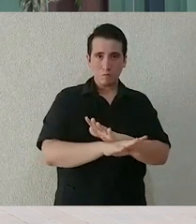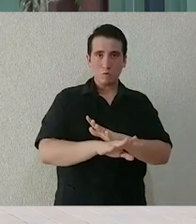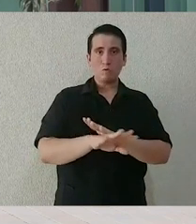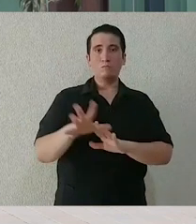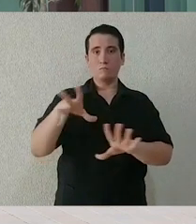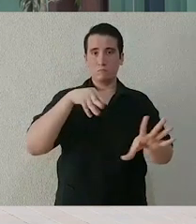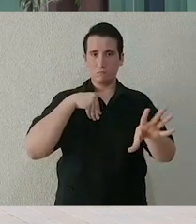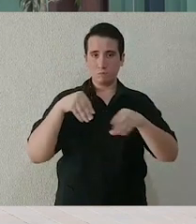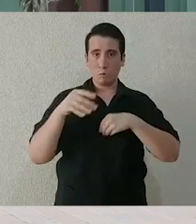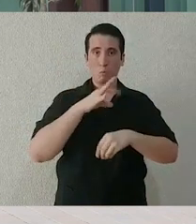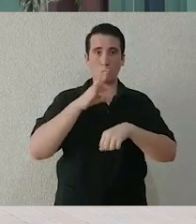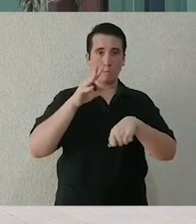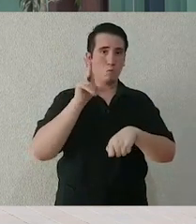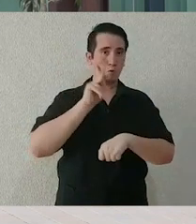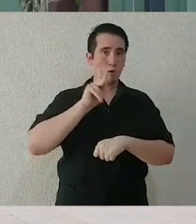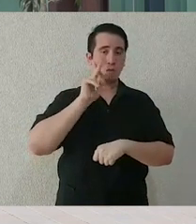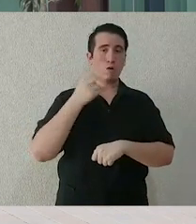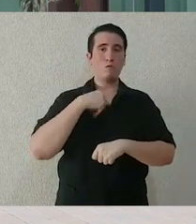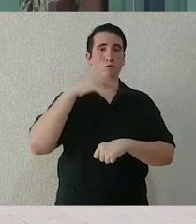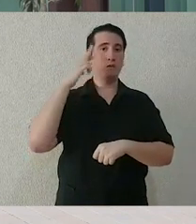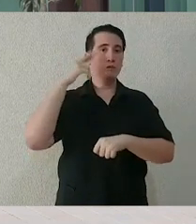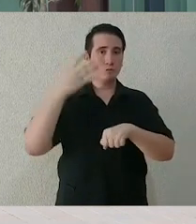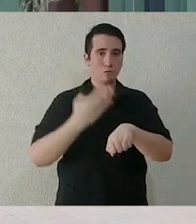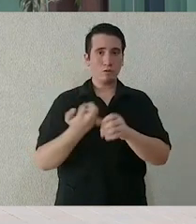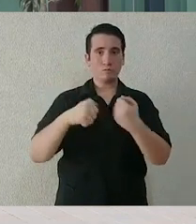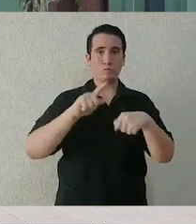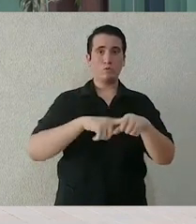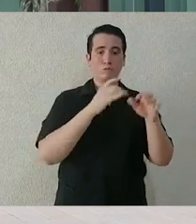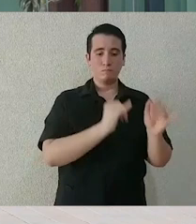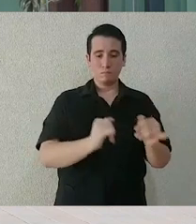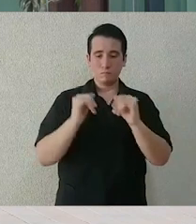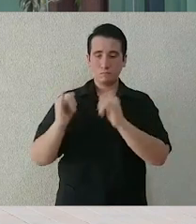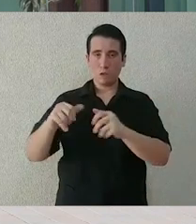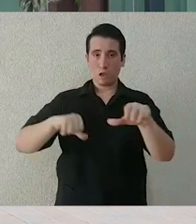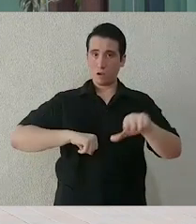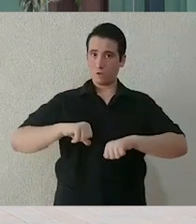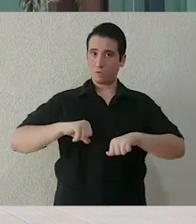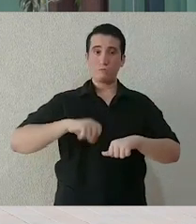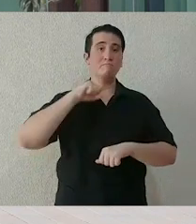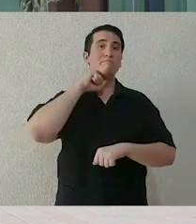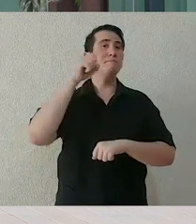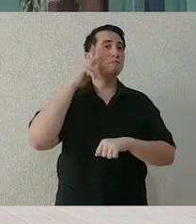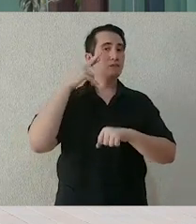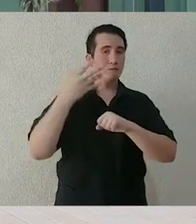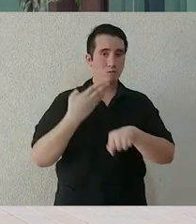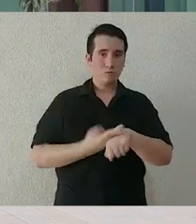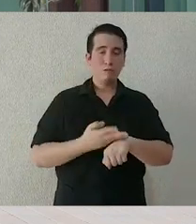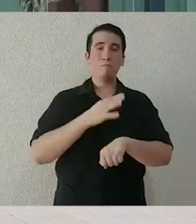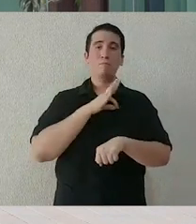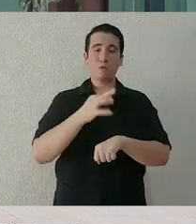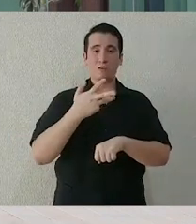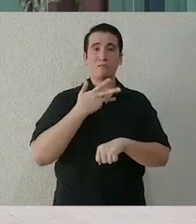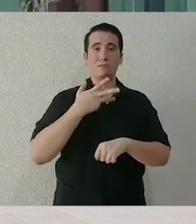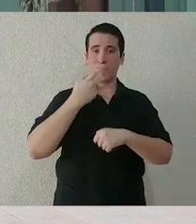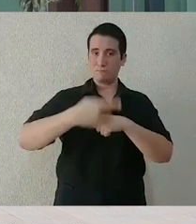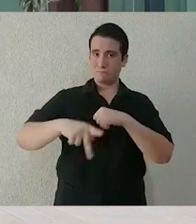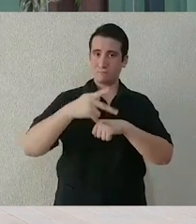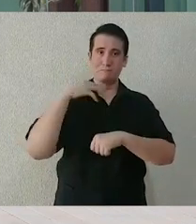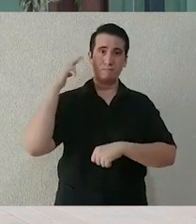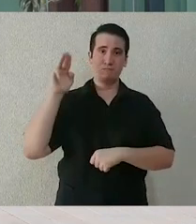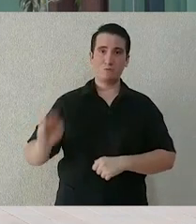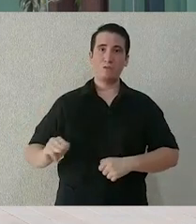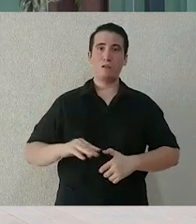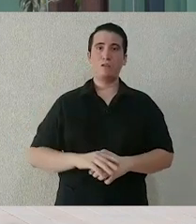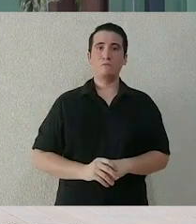coronavirus que se encuentran en etapa de convalescencia, provenientes de los hospitales del gobierno federal, como lo son los del IMSS, el Issste,